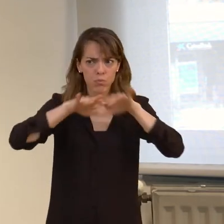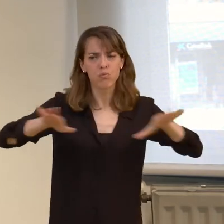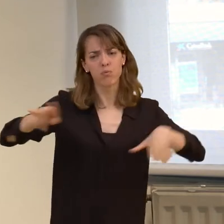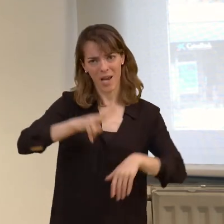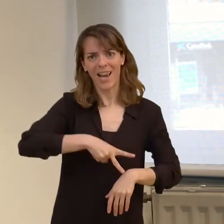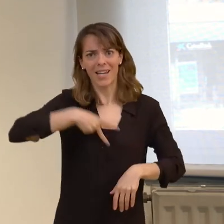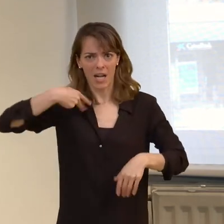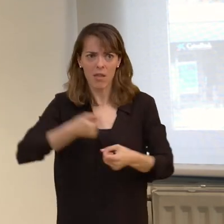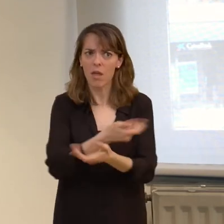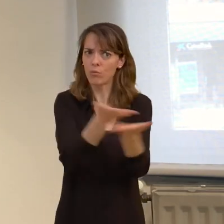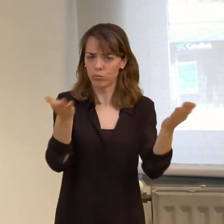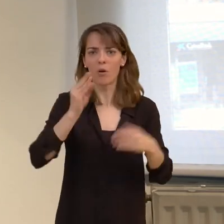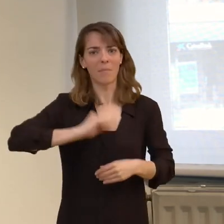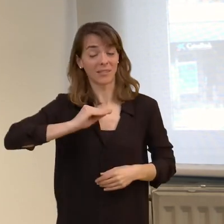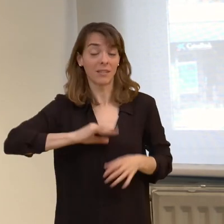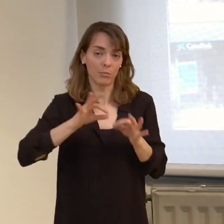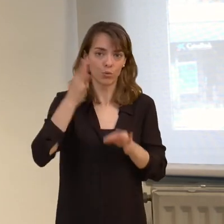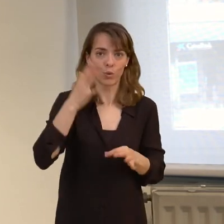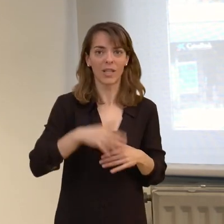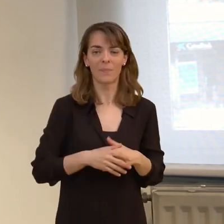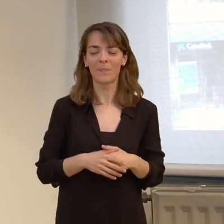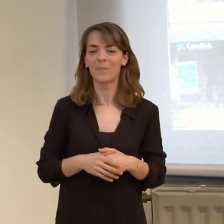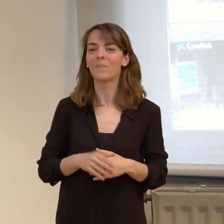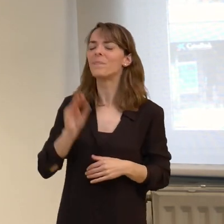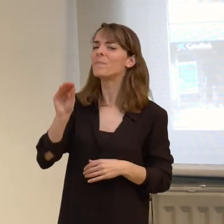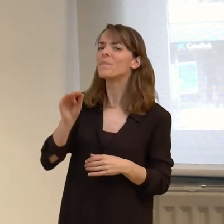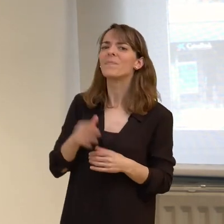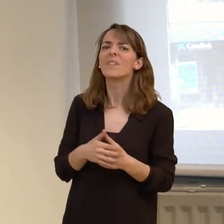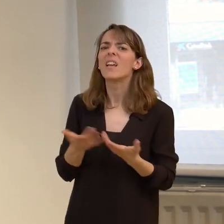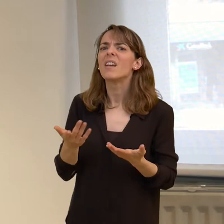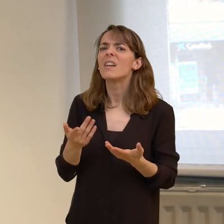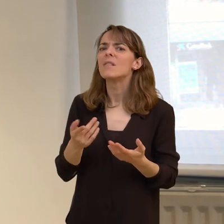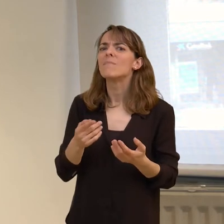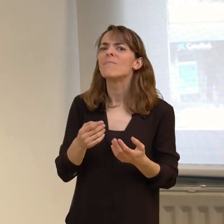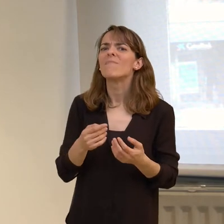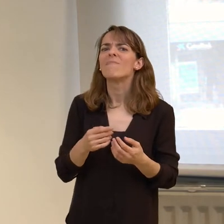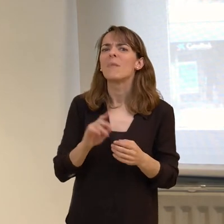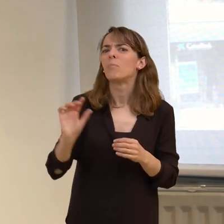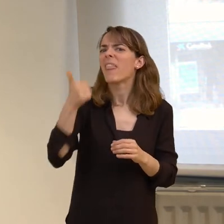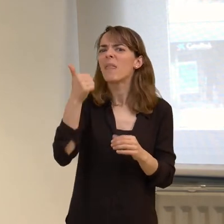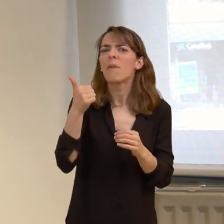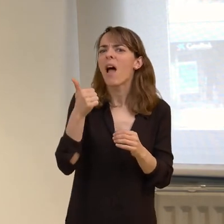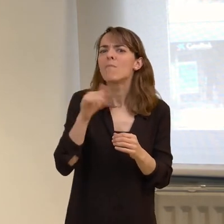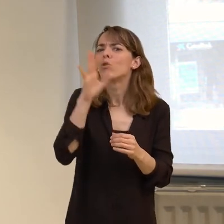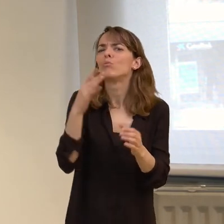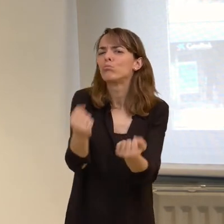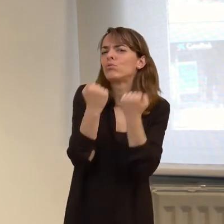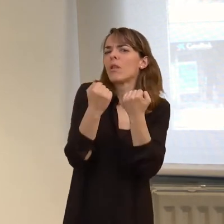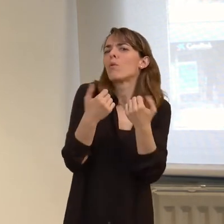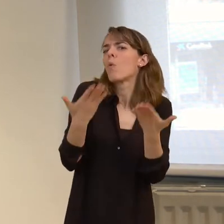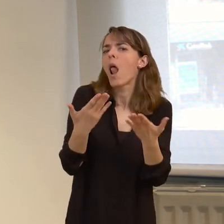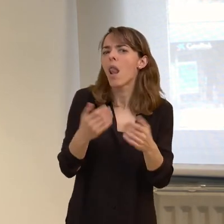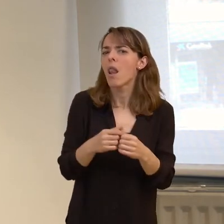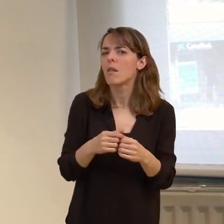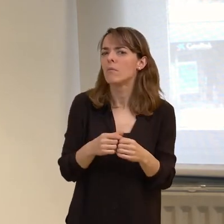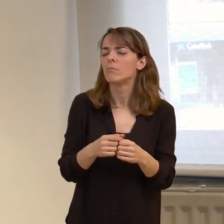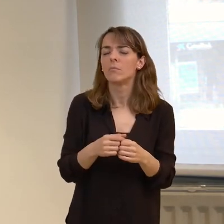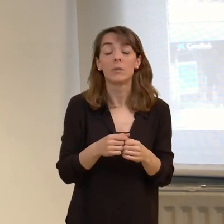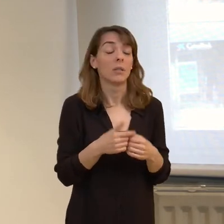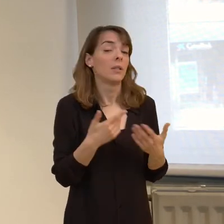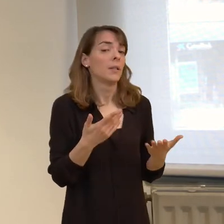generalizando afortunadamente. ¿Cuáles son las principales fuentes de rechazo? ¿Cuáles han sido históricamente esas fuentes de rechazo?